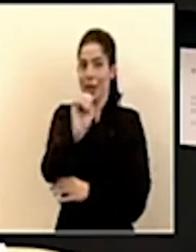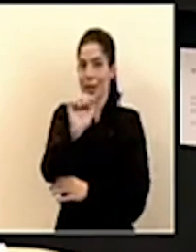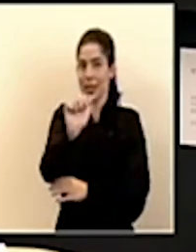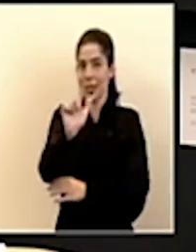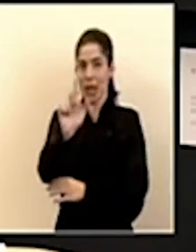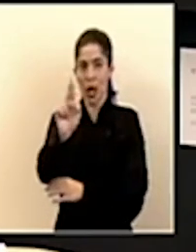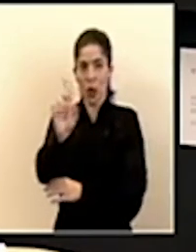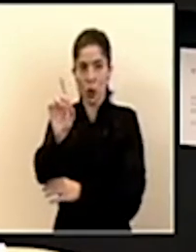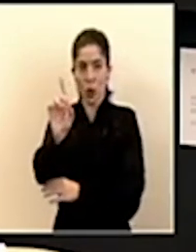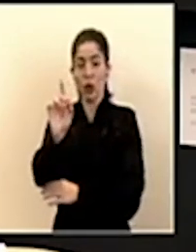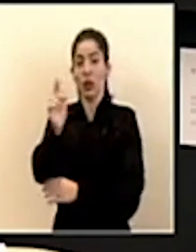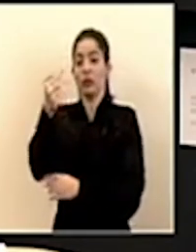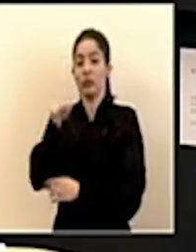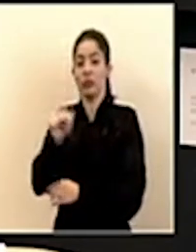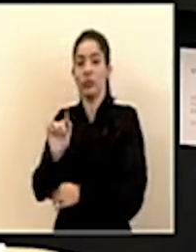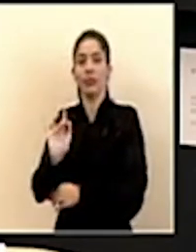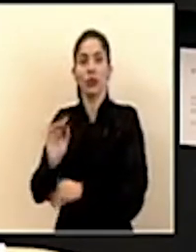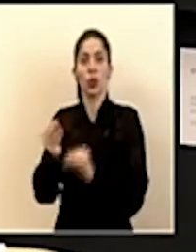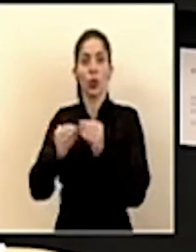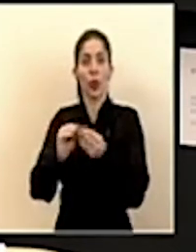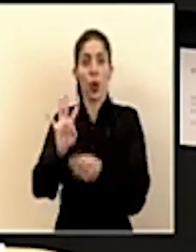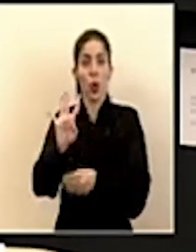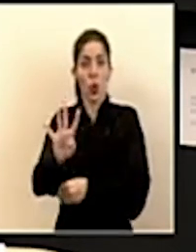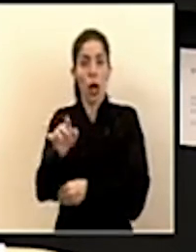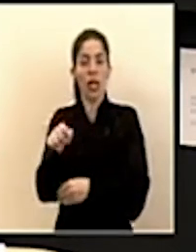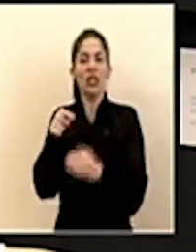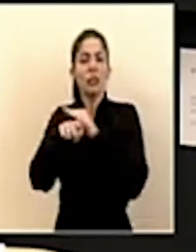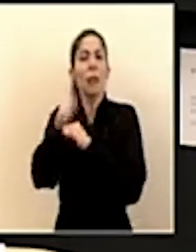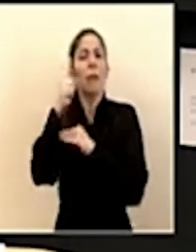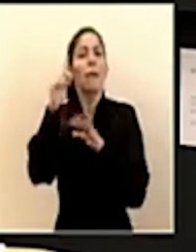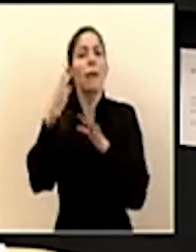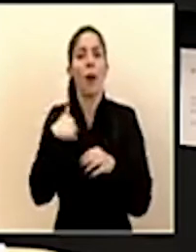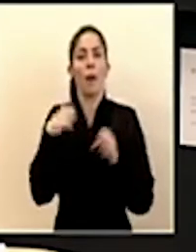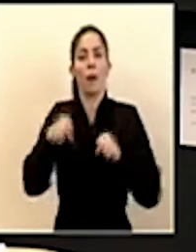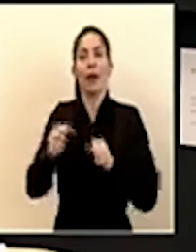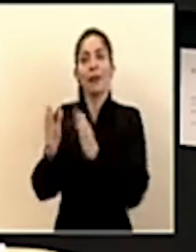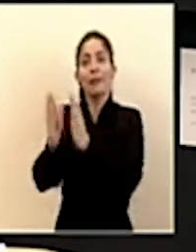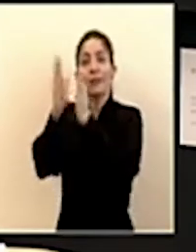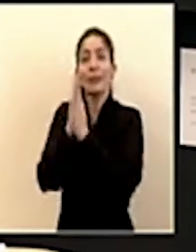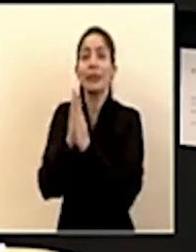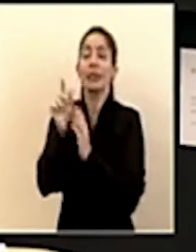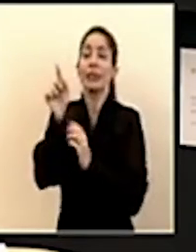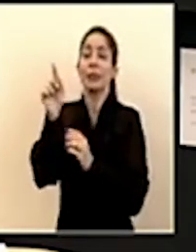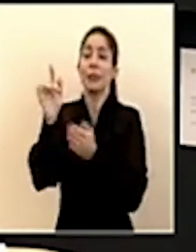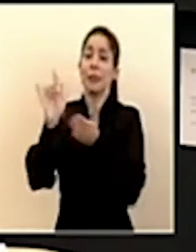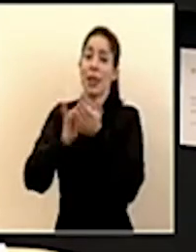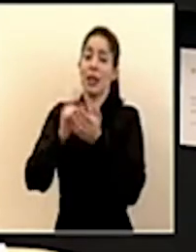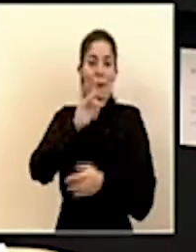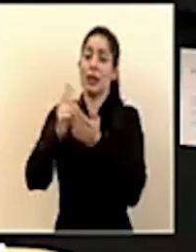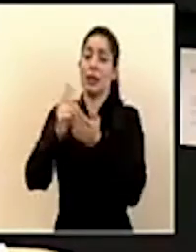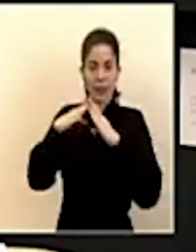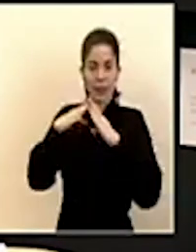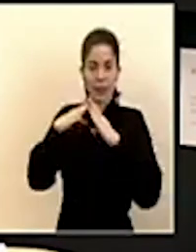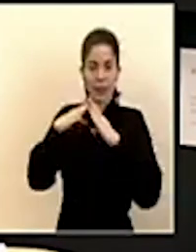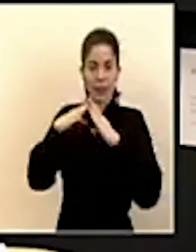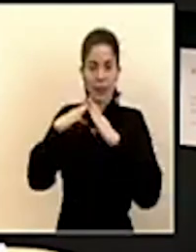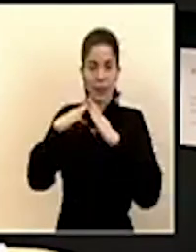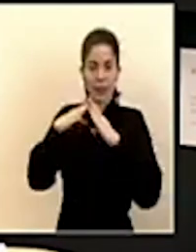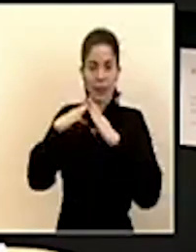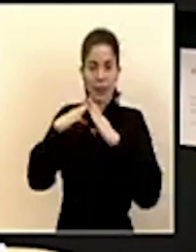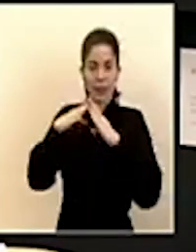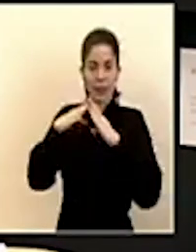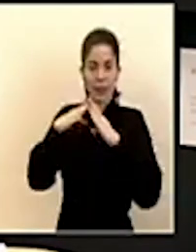la opción número cuatro para solicitar la entrega a domicilio de los